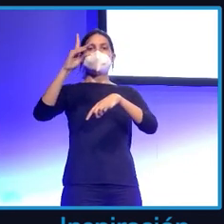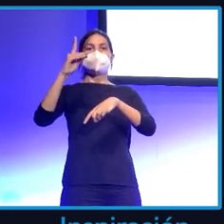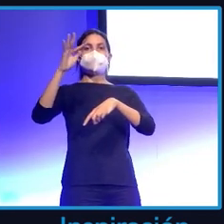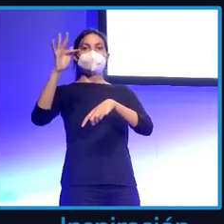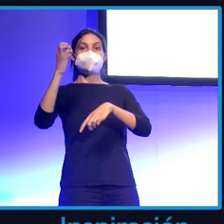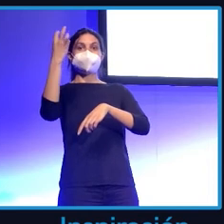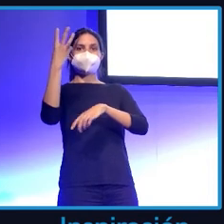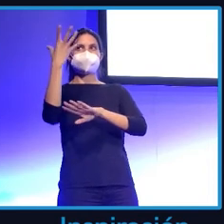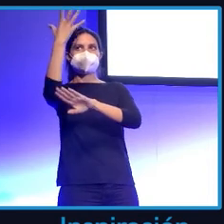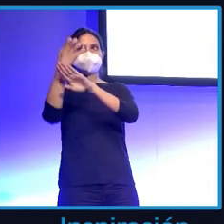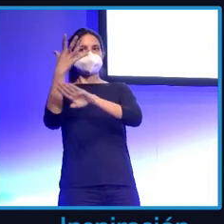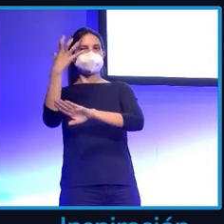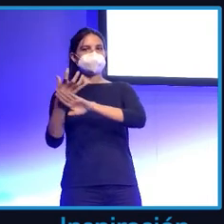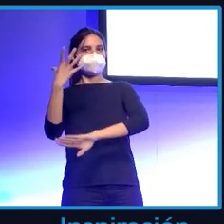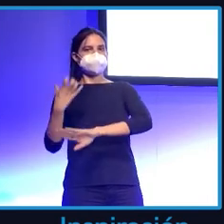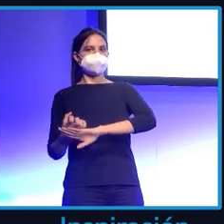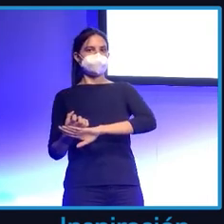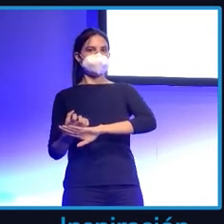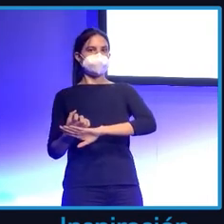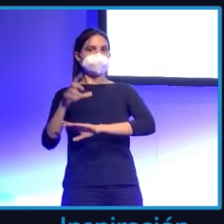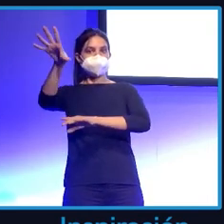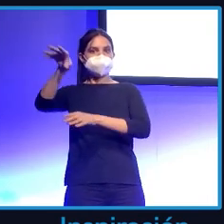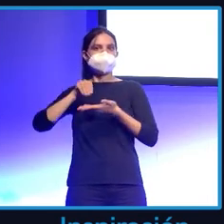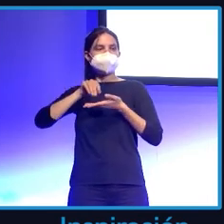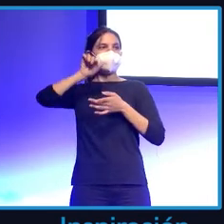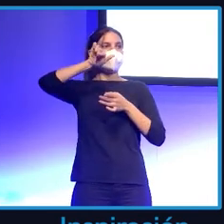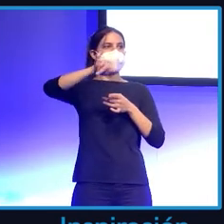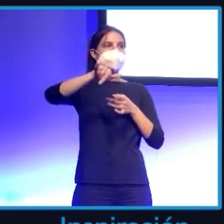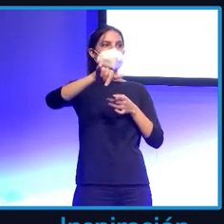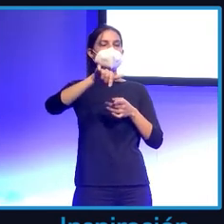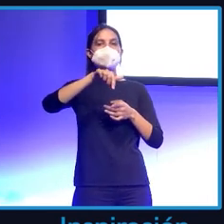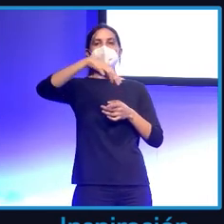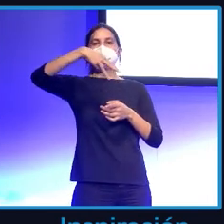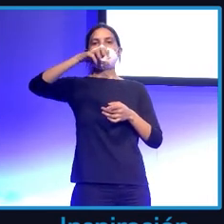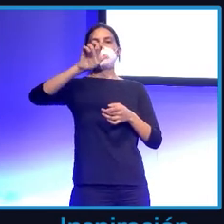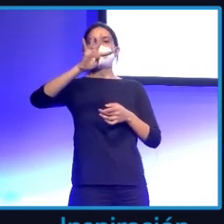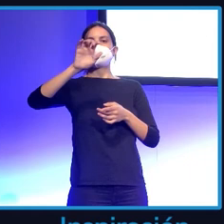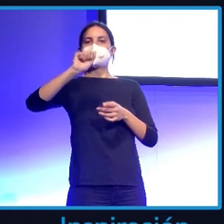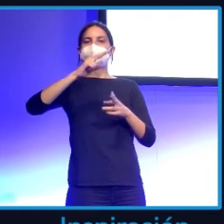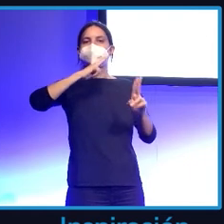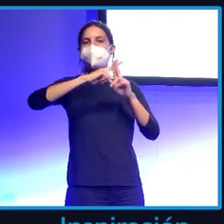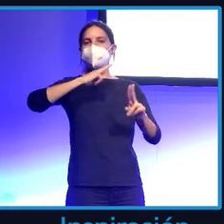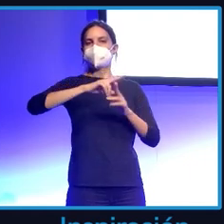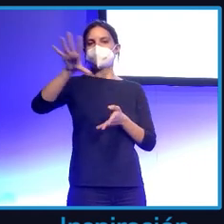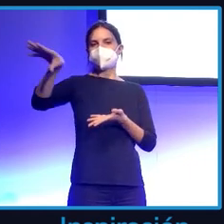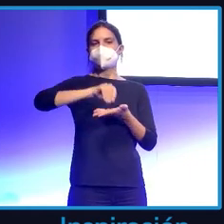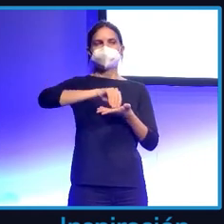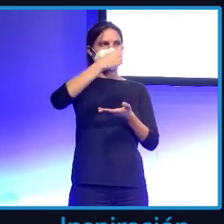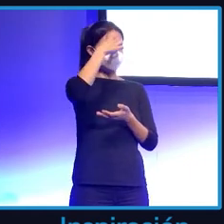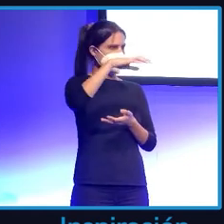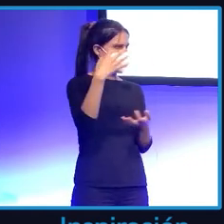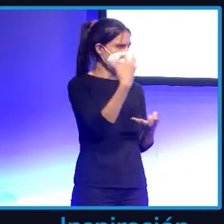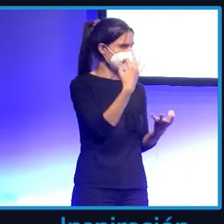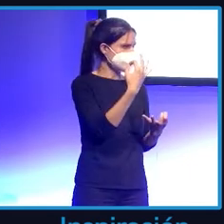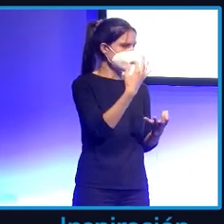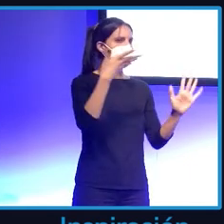página web y les traigo los metadatos. ¿Sabéis lo que son los metadatos? Sí, ¿no? Yo creo que de esto ya se habla bastante. Los